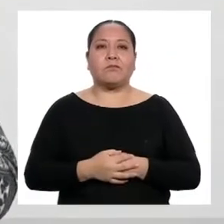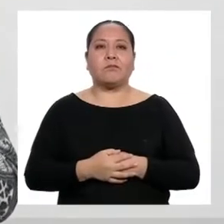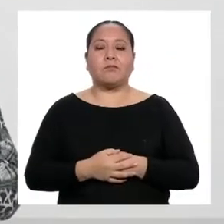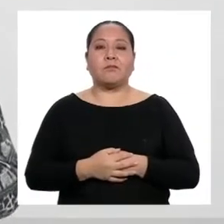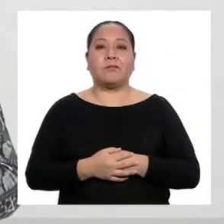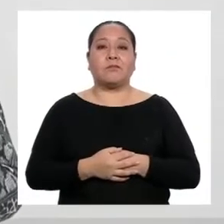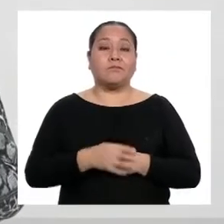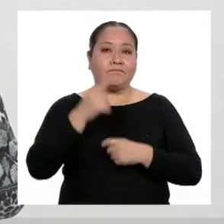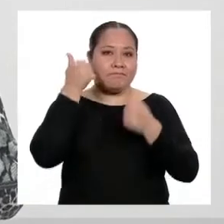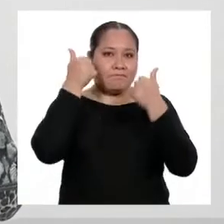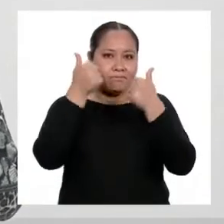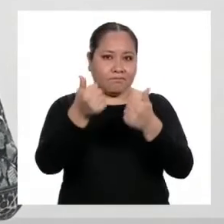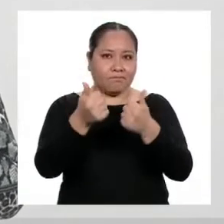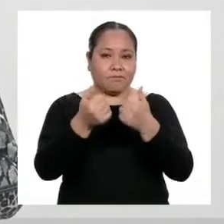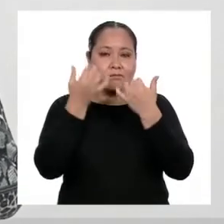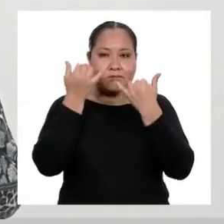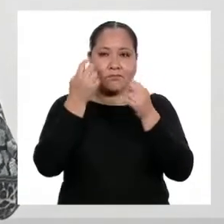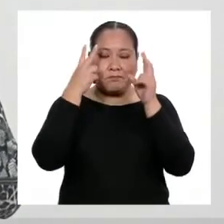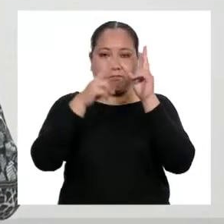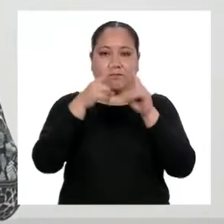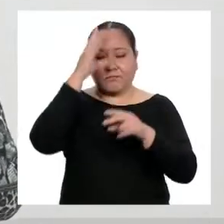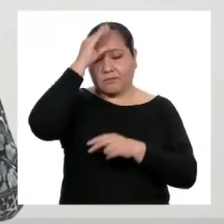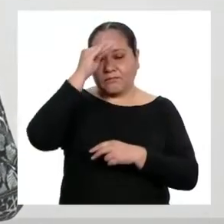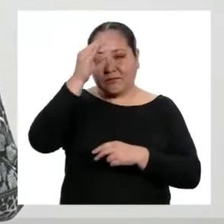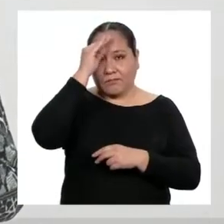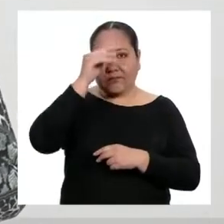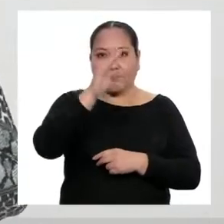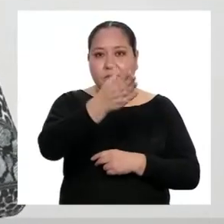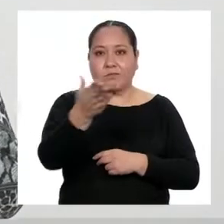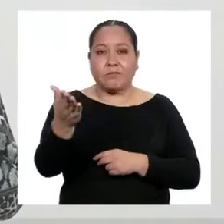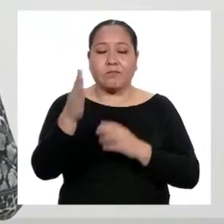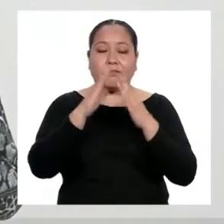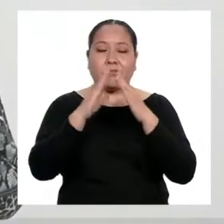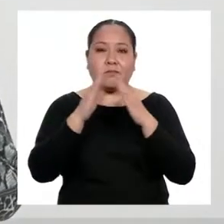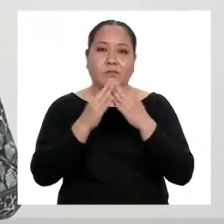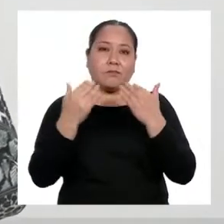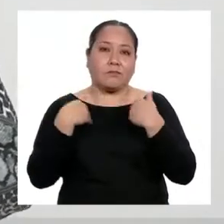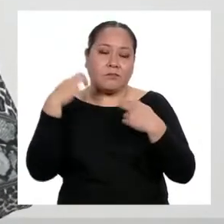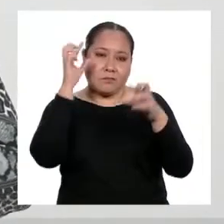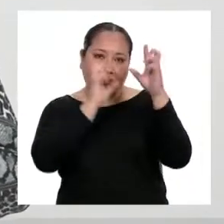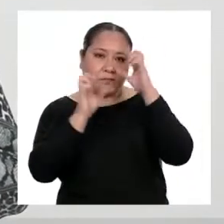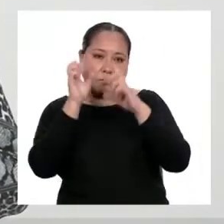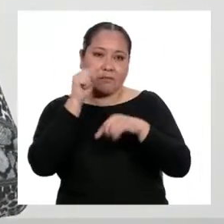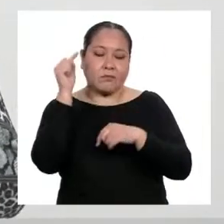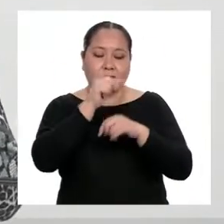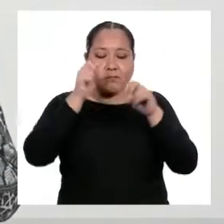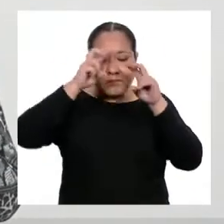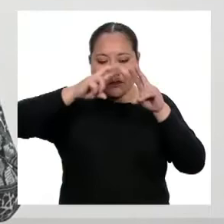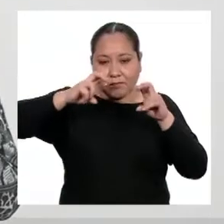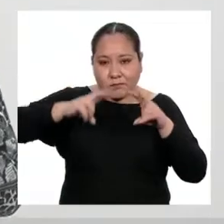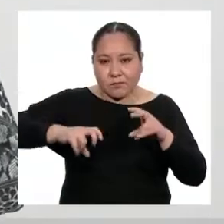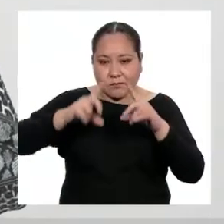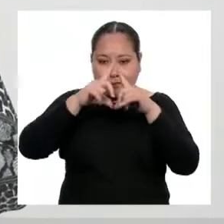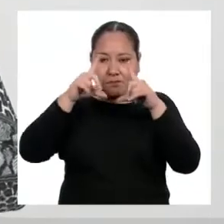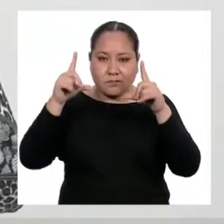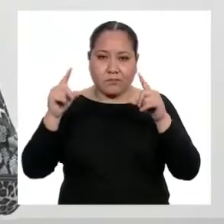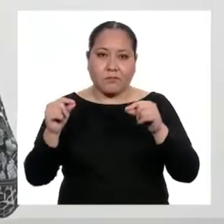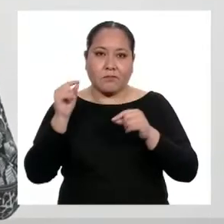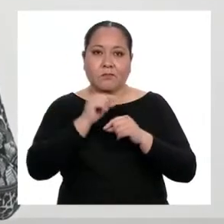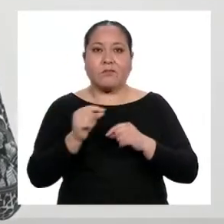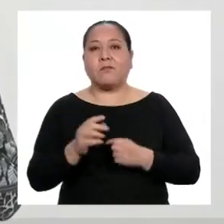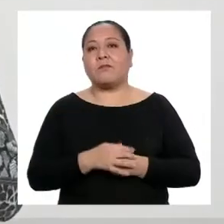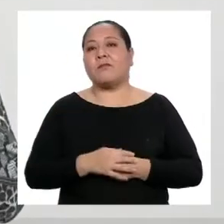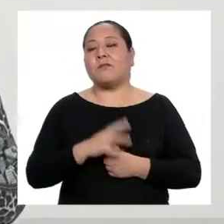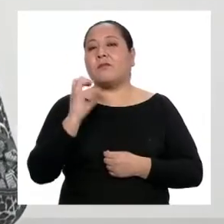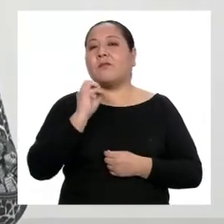¡Excelente! Ahora veamos si los chicos y chicas en casa tienen alguna duda sobre este análisis del texto o sobre